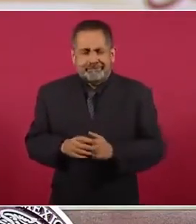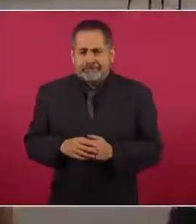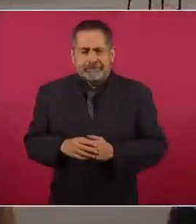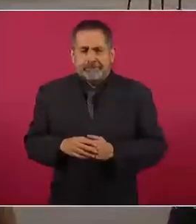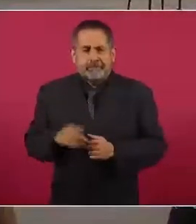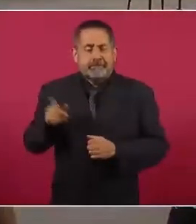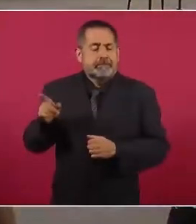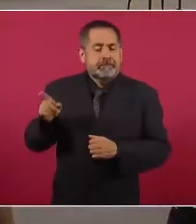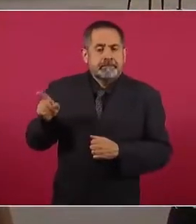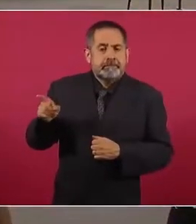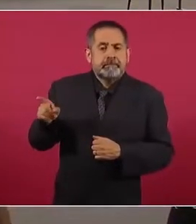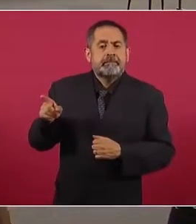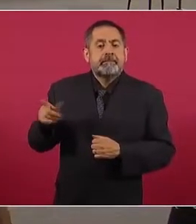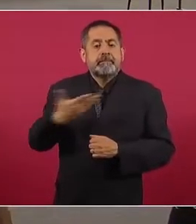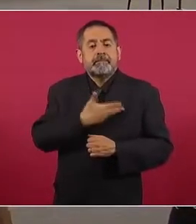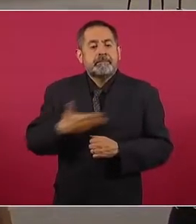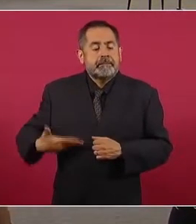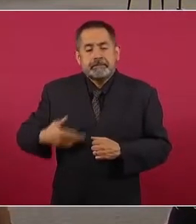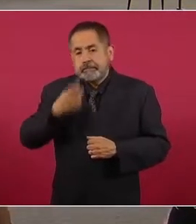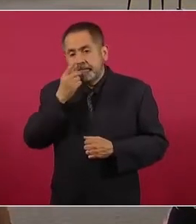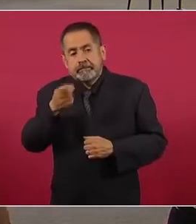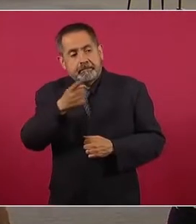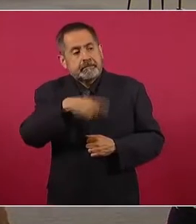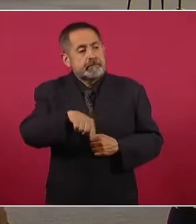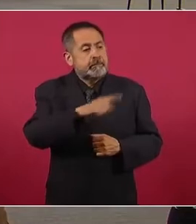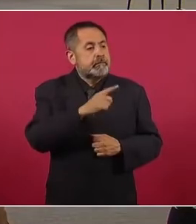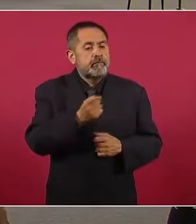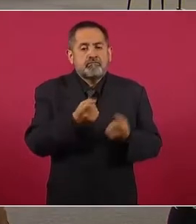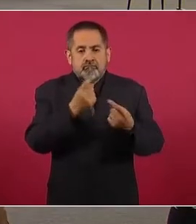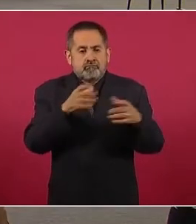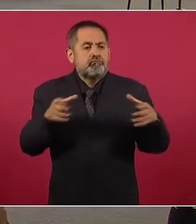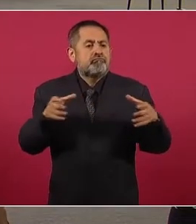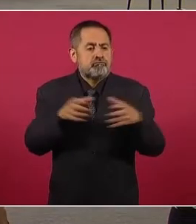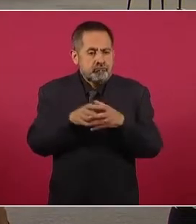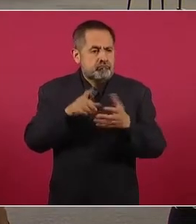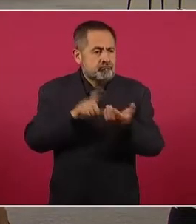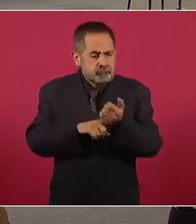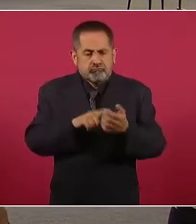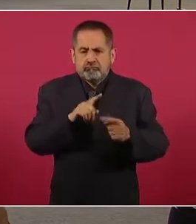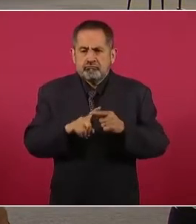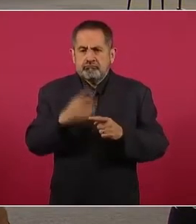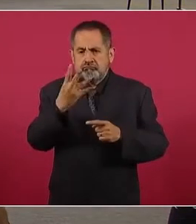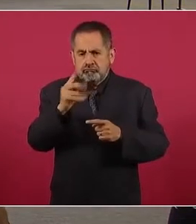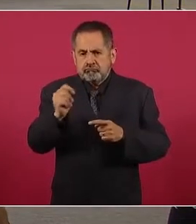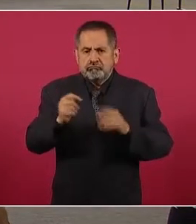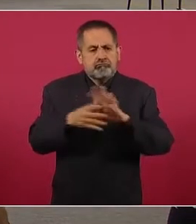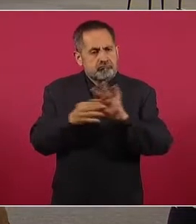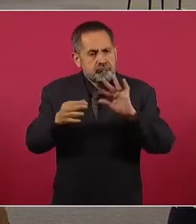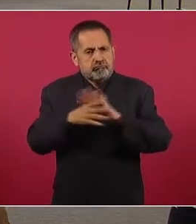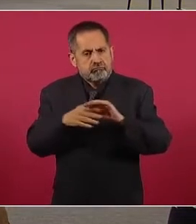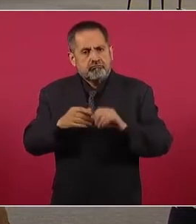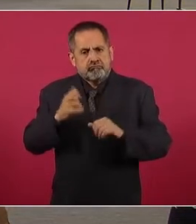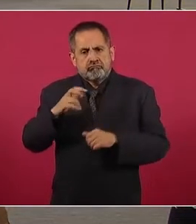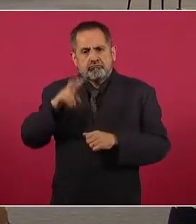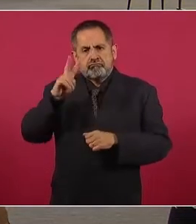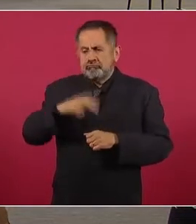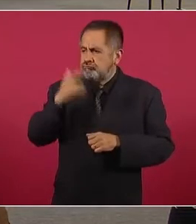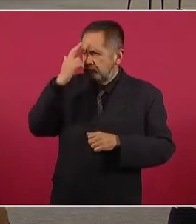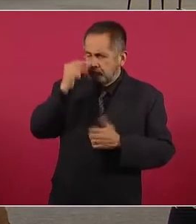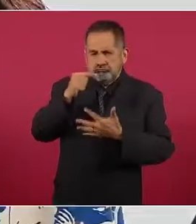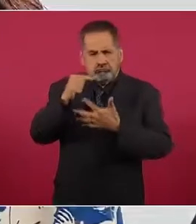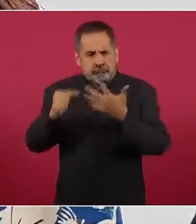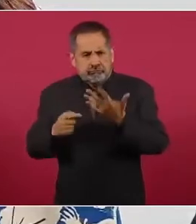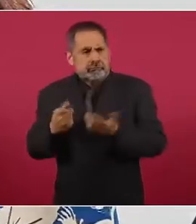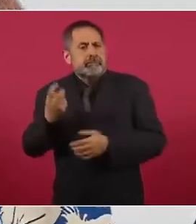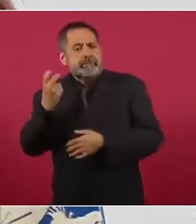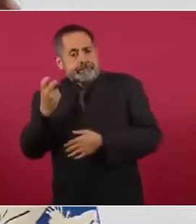sus simpatizantes o de profesionales que argumentan a favor de la cuarta transformación en las redes, quienes